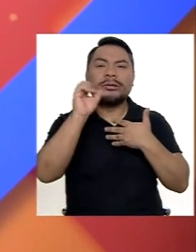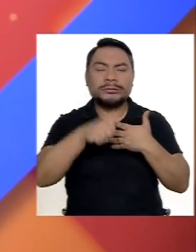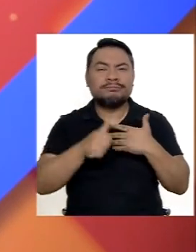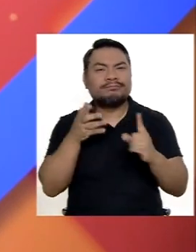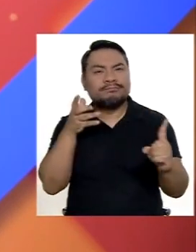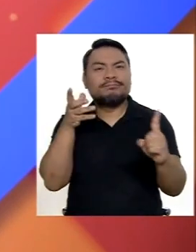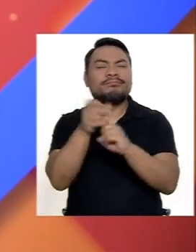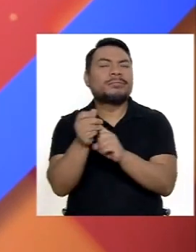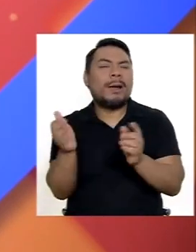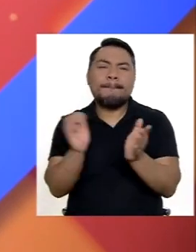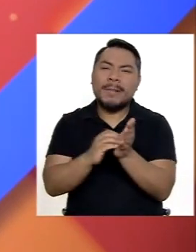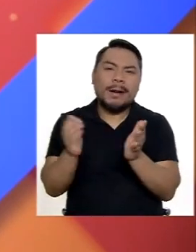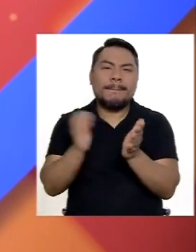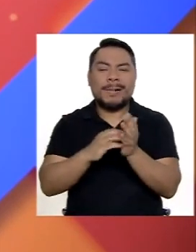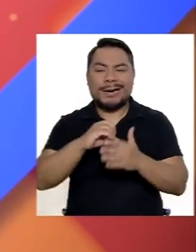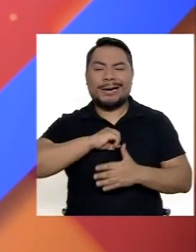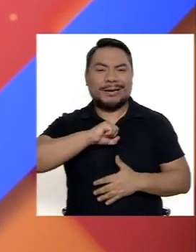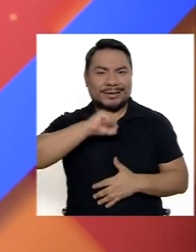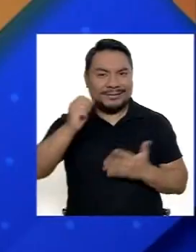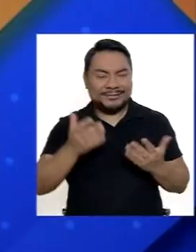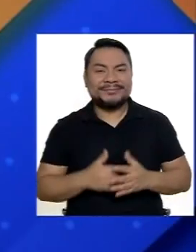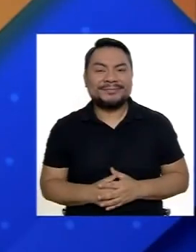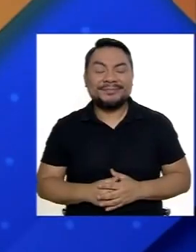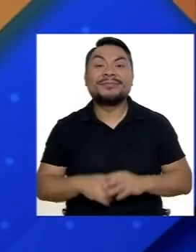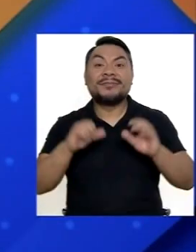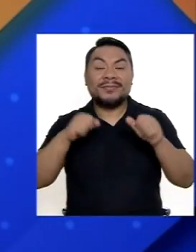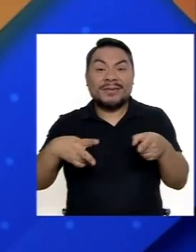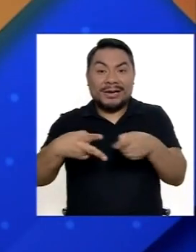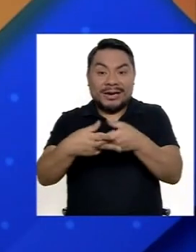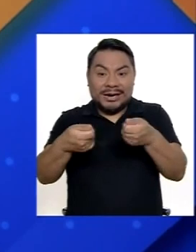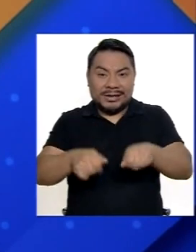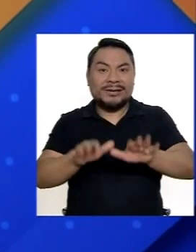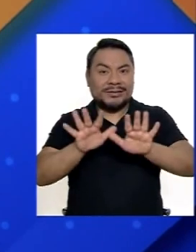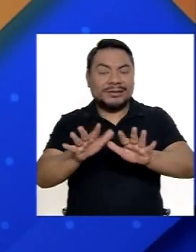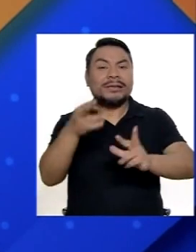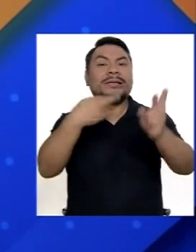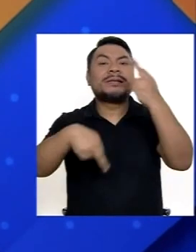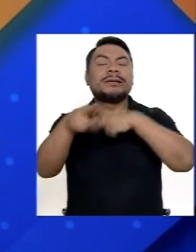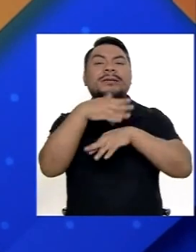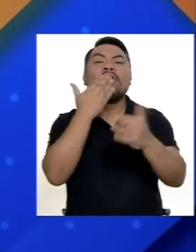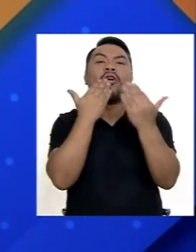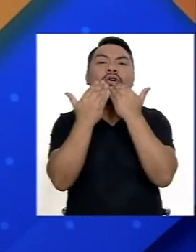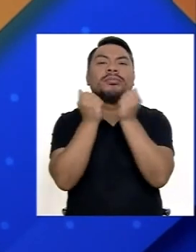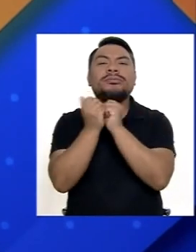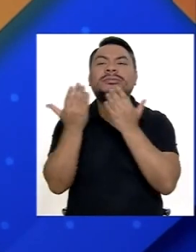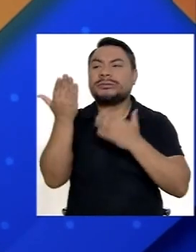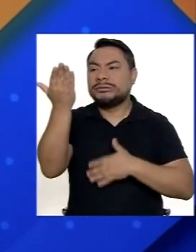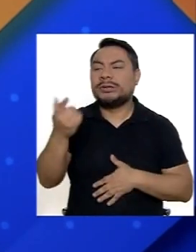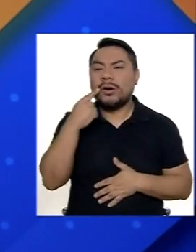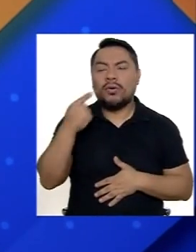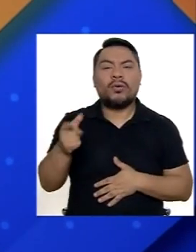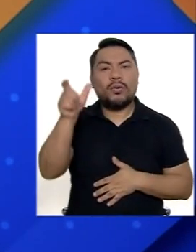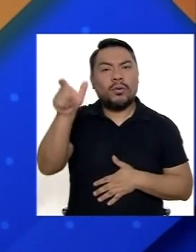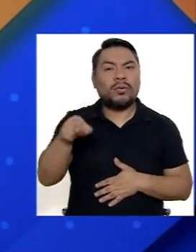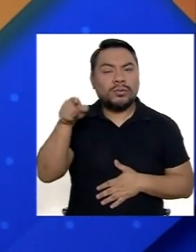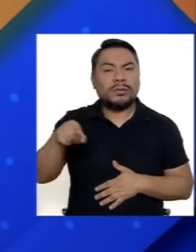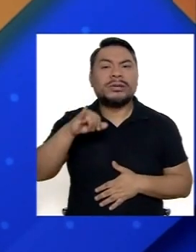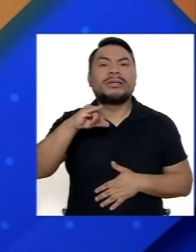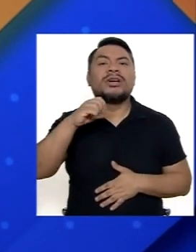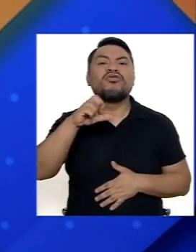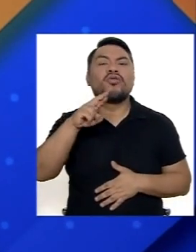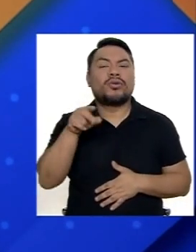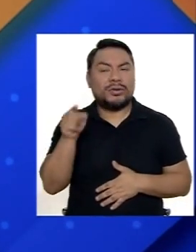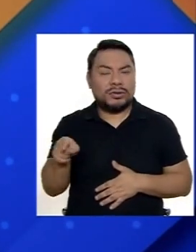seguir consiguiendo Más y más medallas Ahora vamos a una pausa Y al volver estaremos conversando Con el licenciado